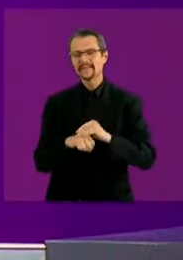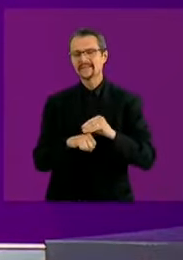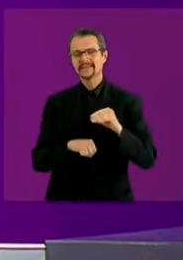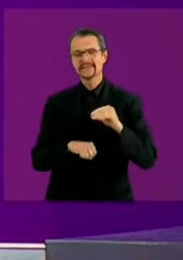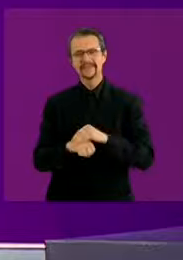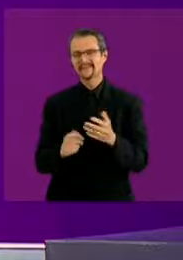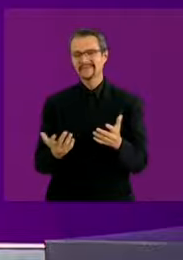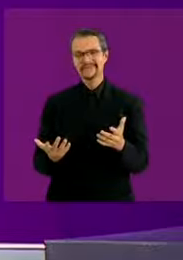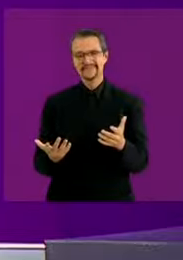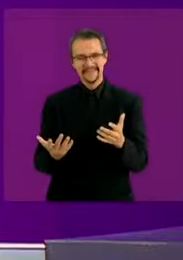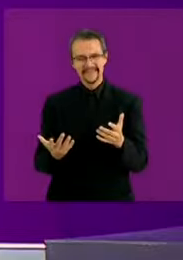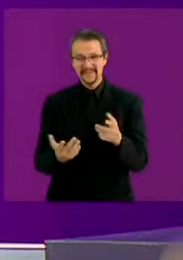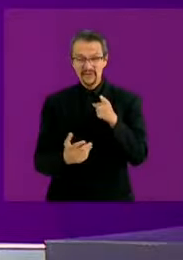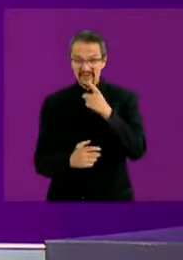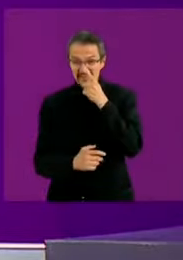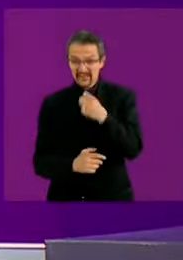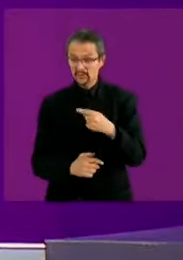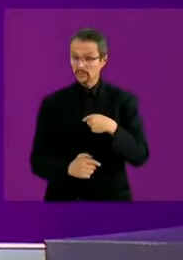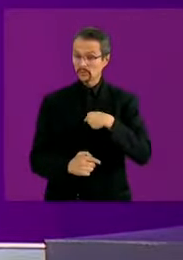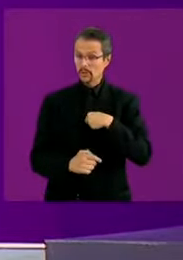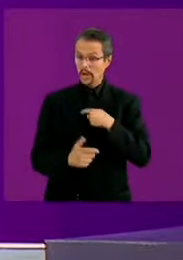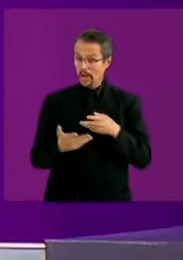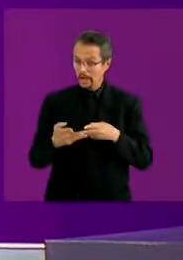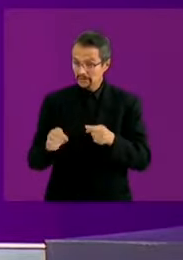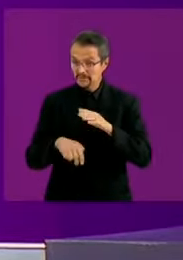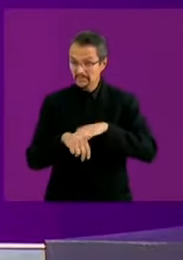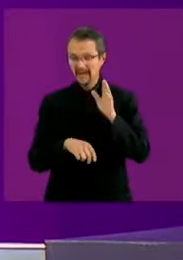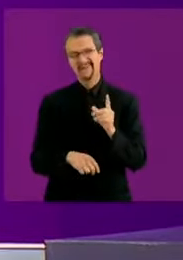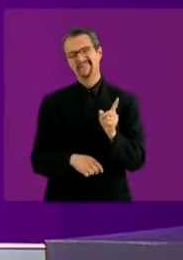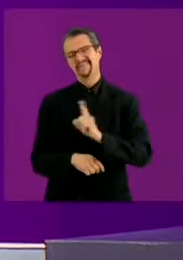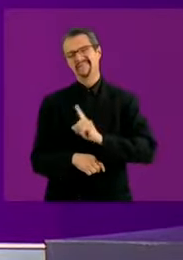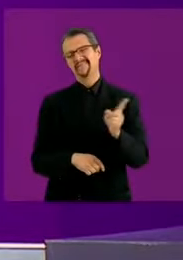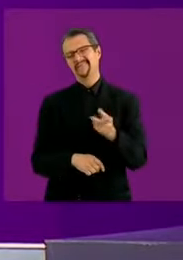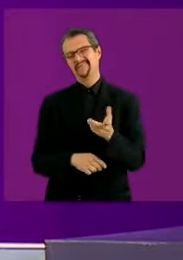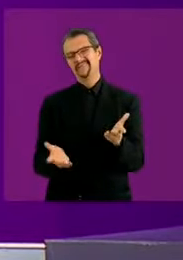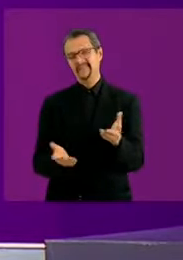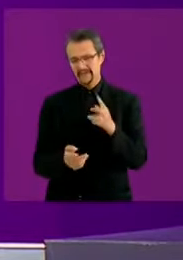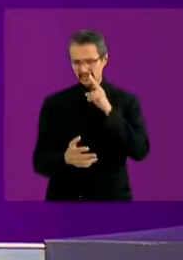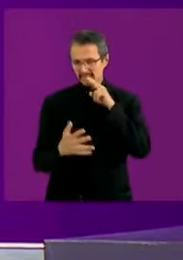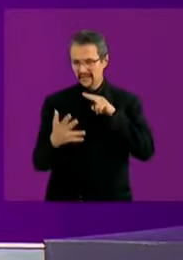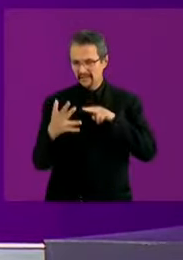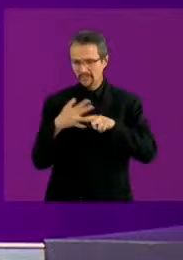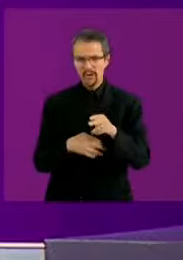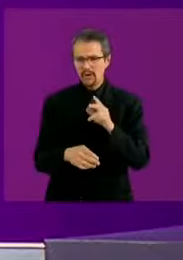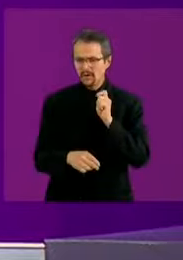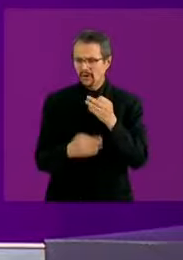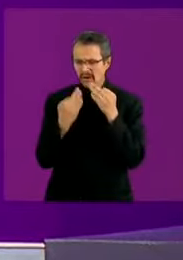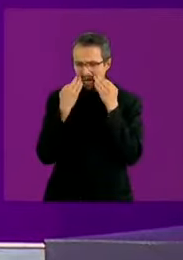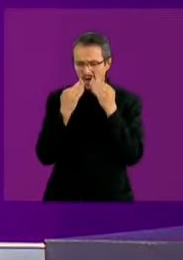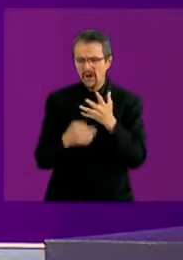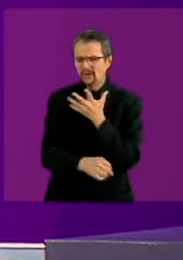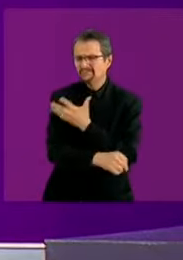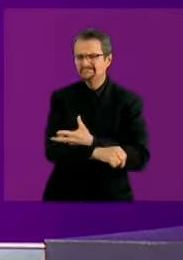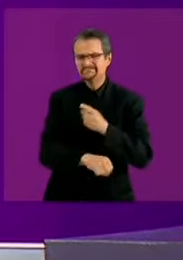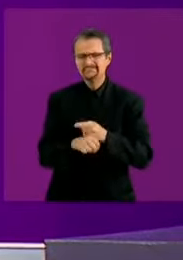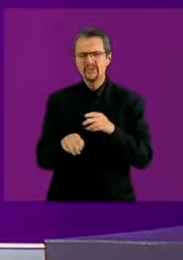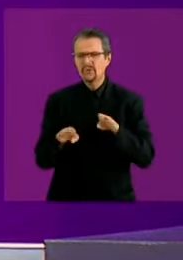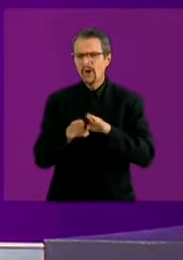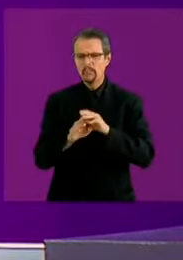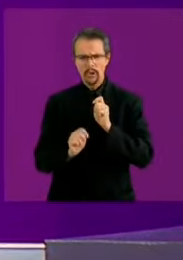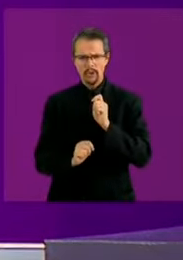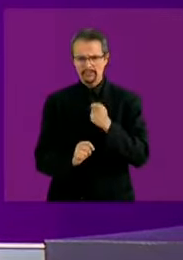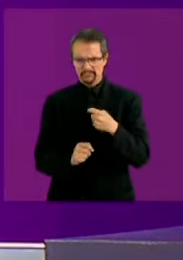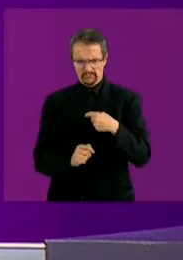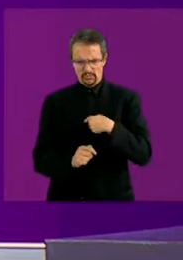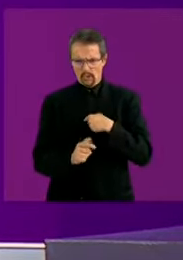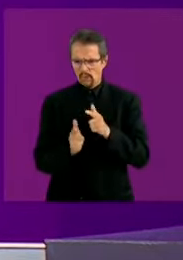gastado más que ellas en la campaña. La mejor manera de ser transparente, de ser honesto, es llegando a la buena, es